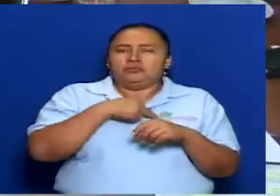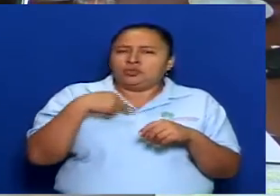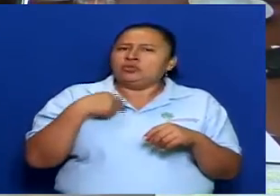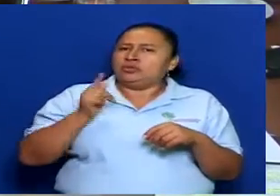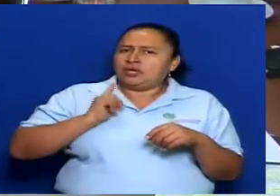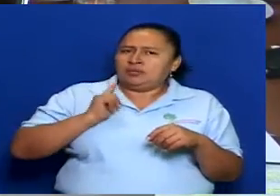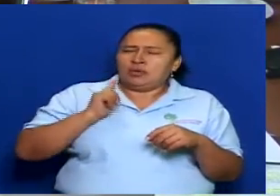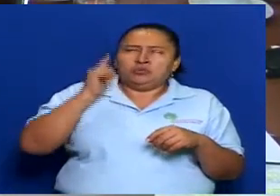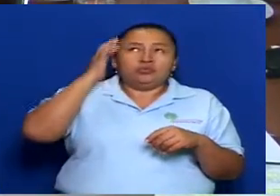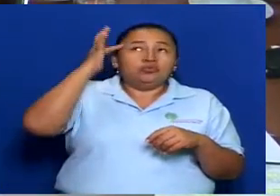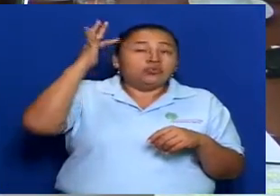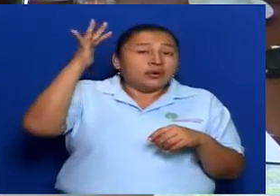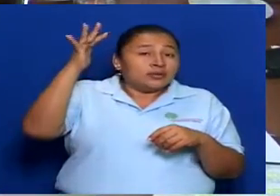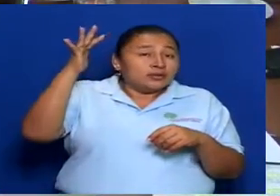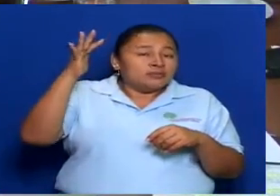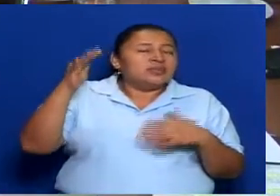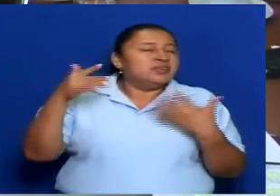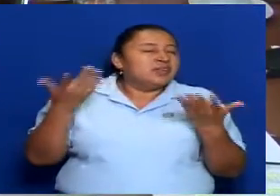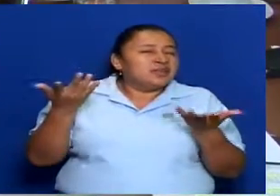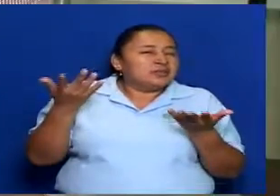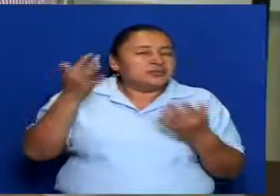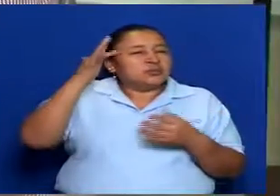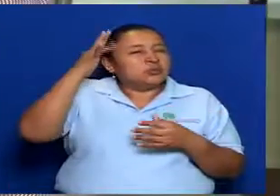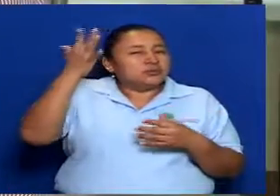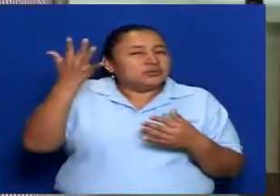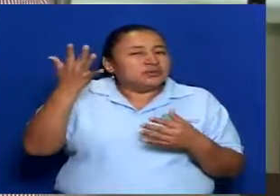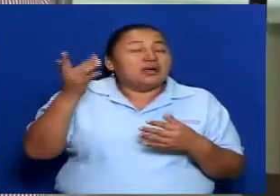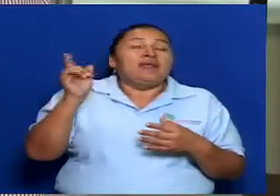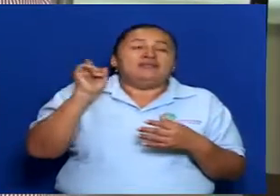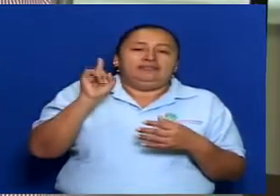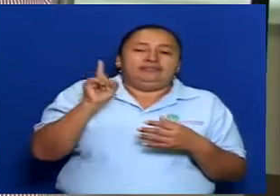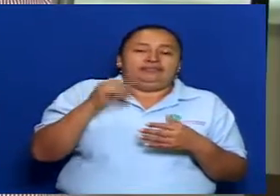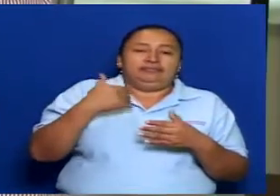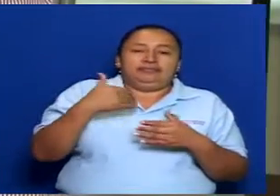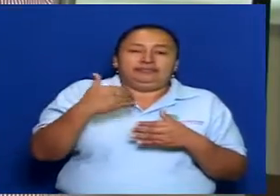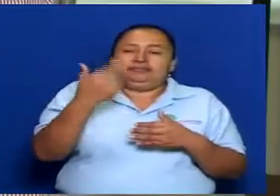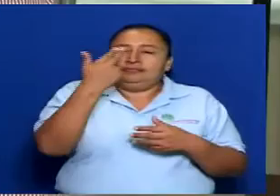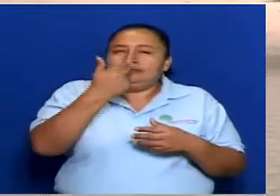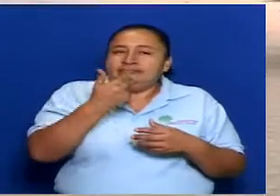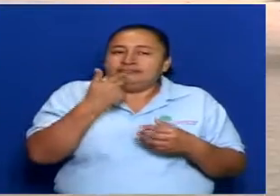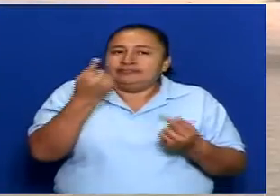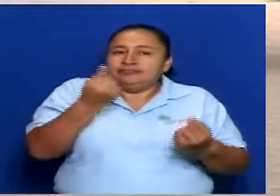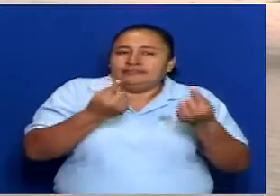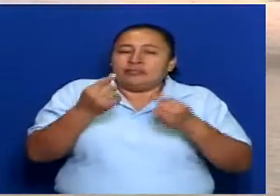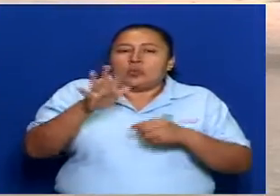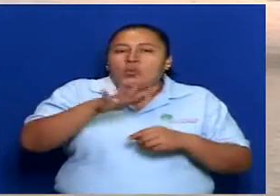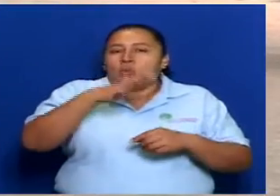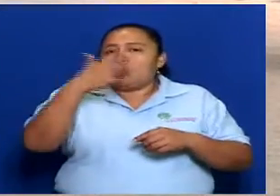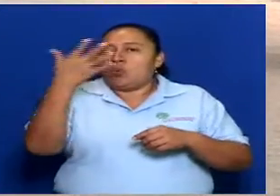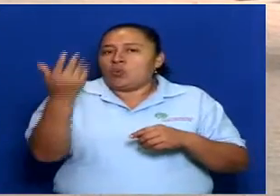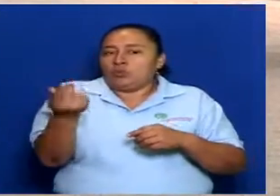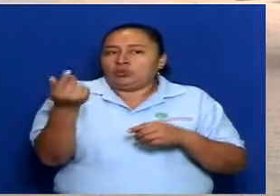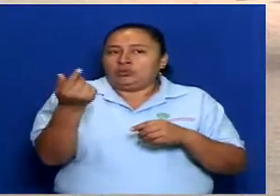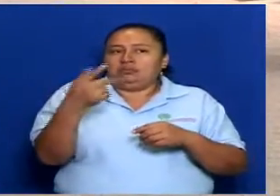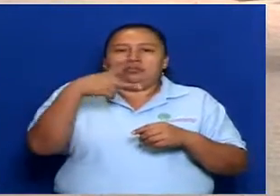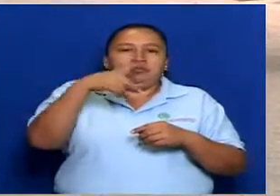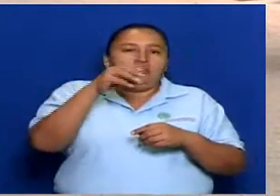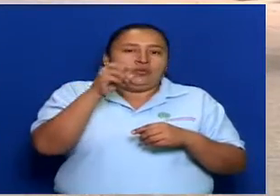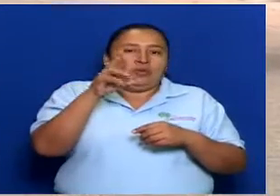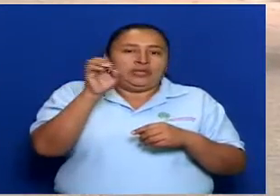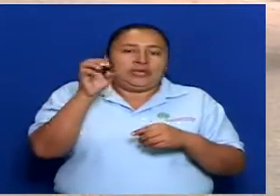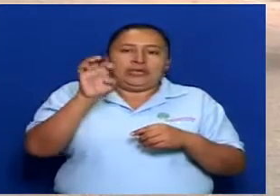tenemos un sueño. Y el sueño es, en el proceso de consulta, otros poderes del país